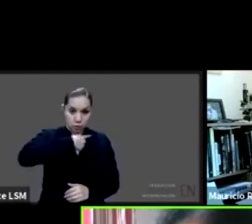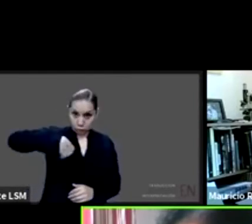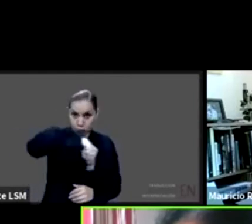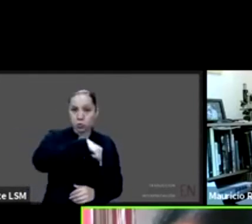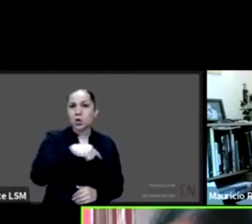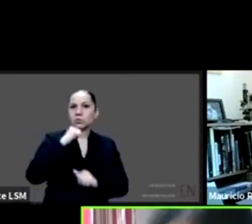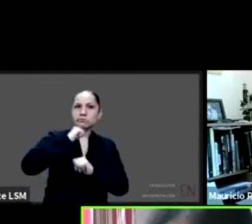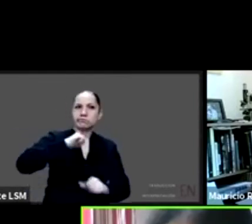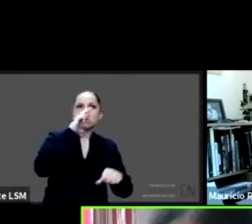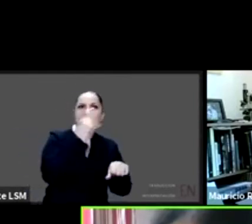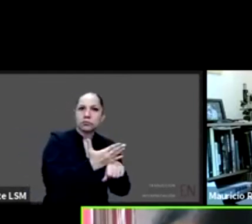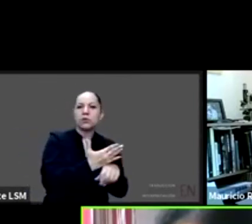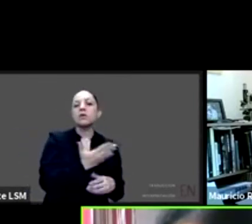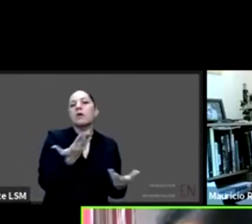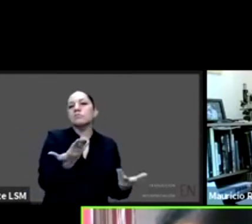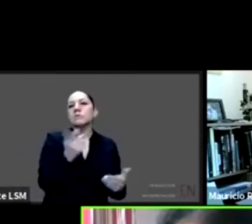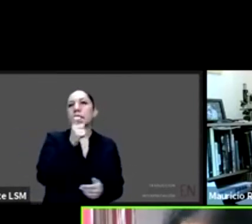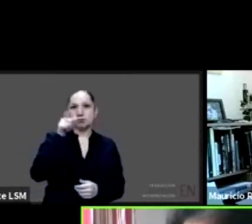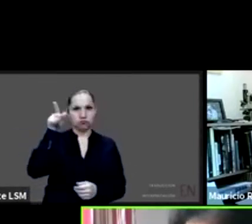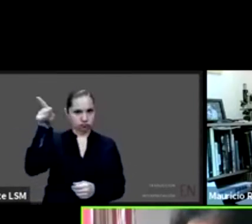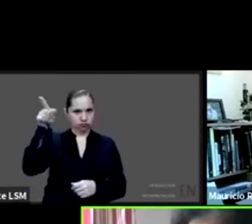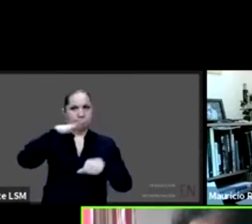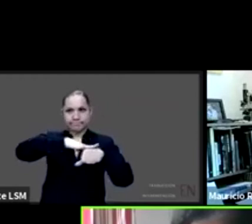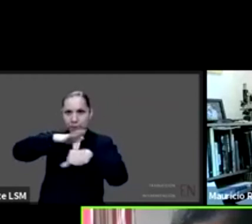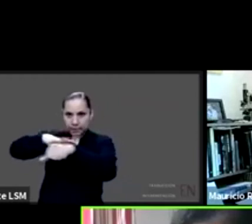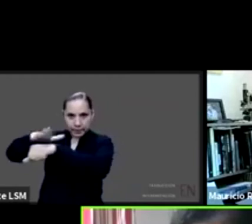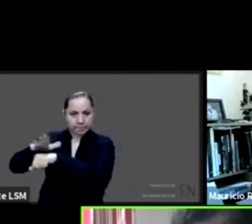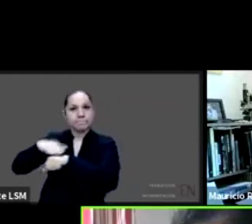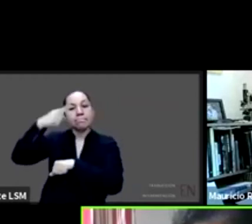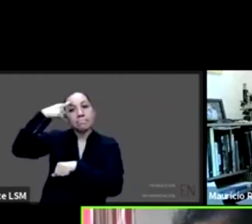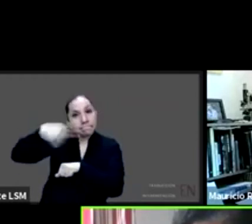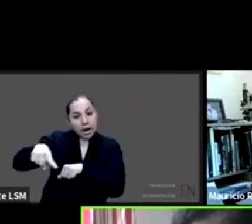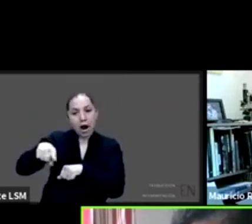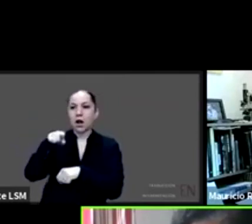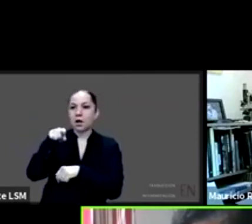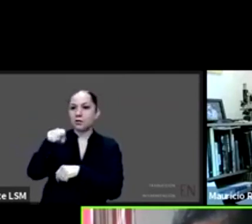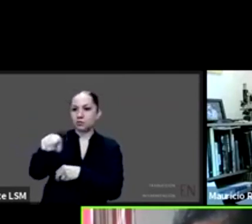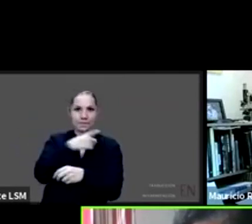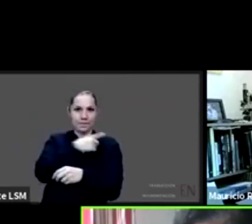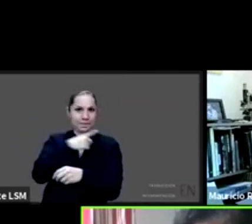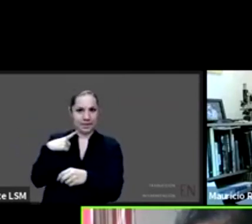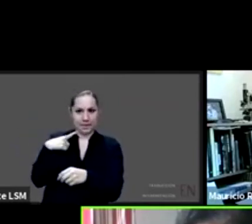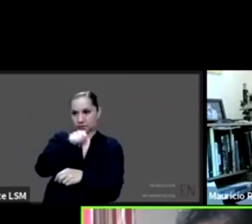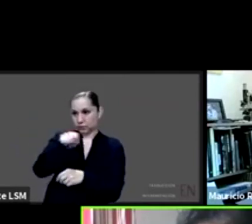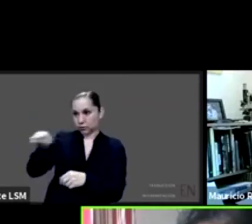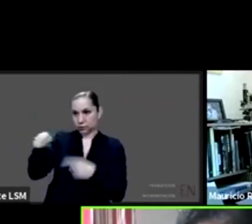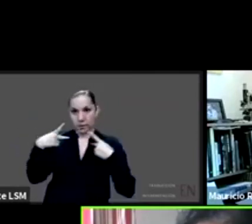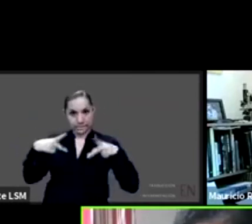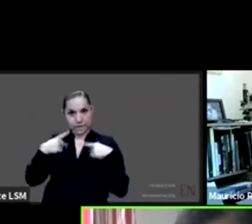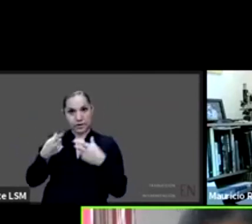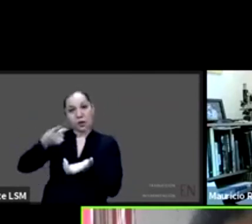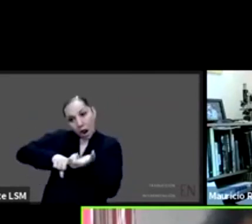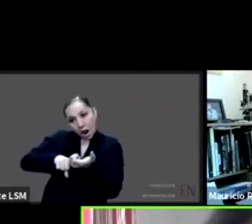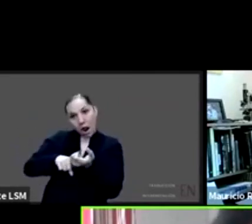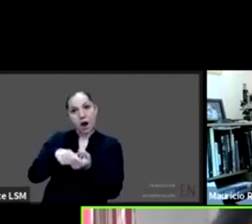Y que se emite en términos de la integración de un cuidador primario como coaxiliar en el equipo de salud ante la estacia interspotidaria